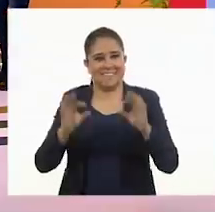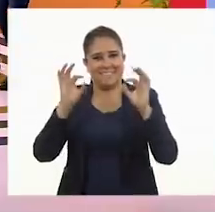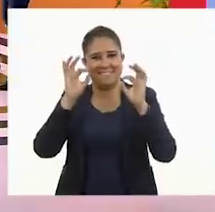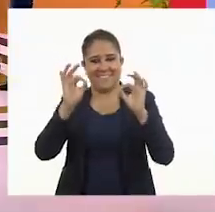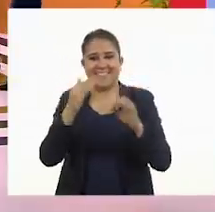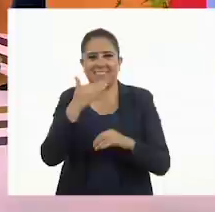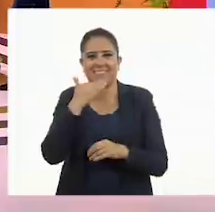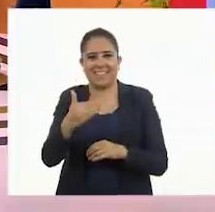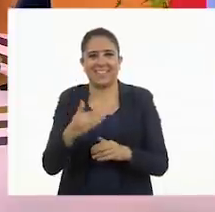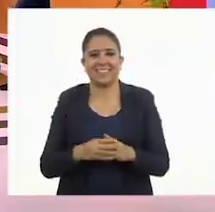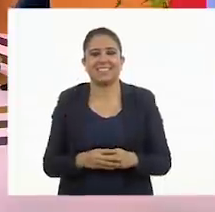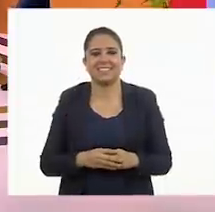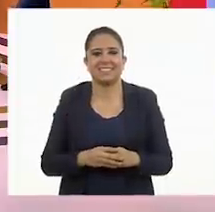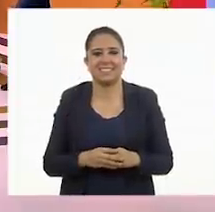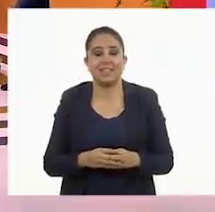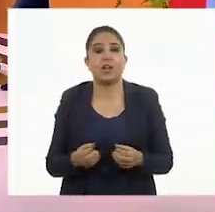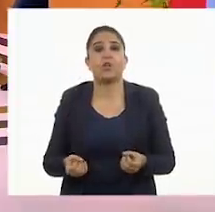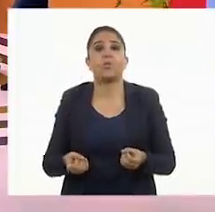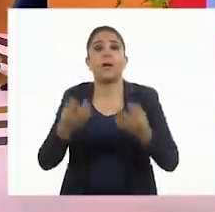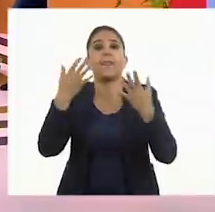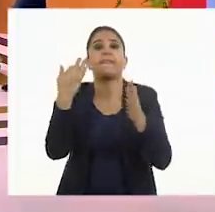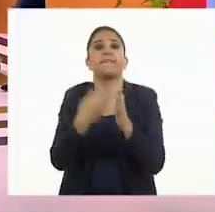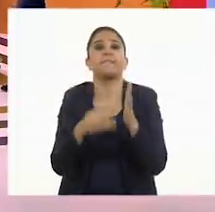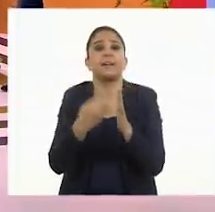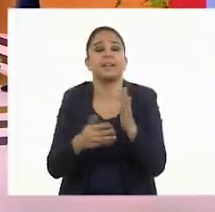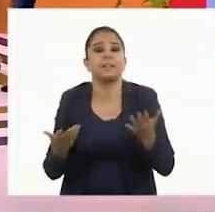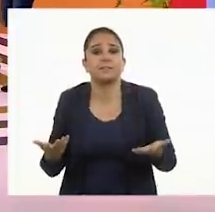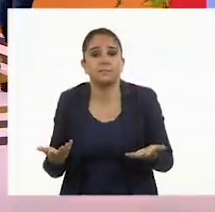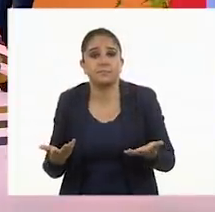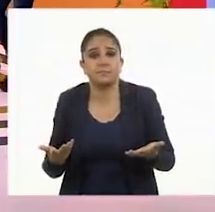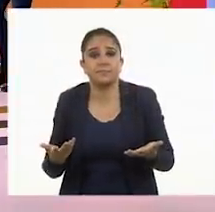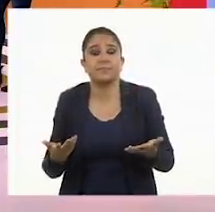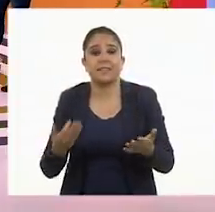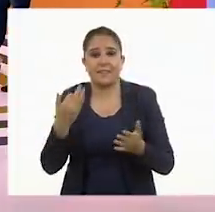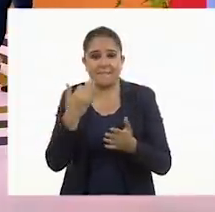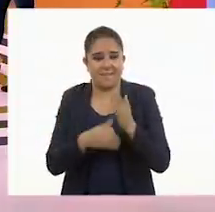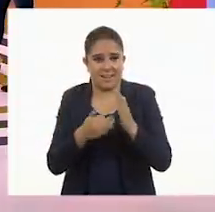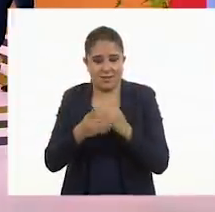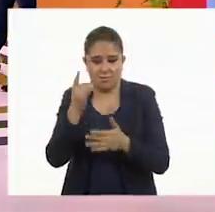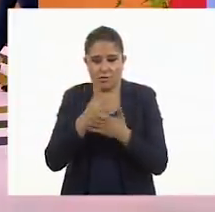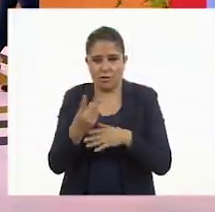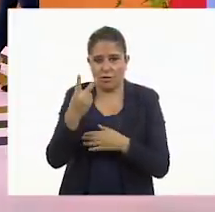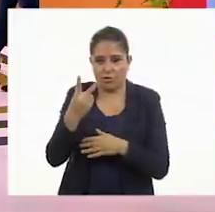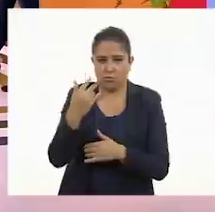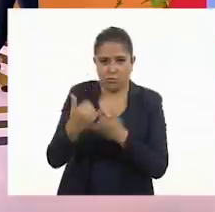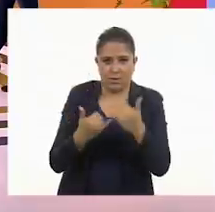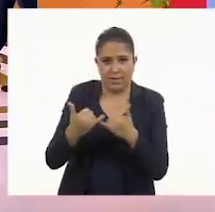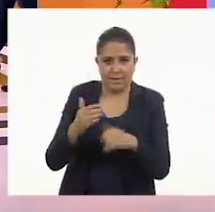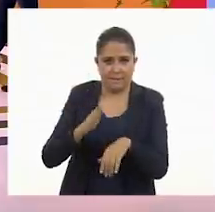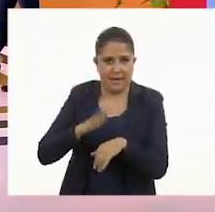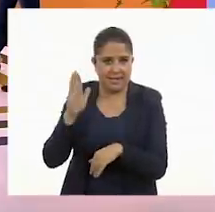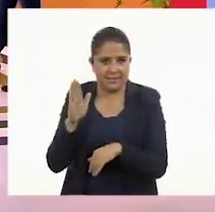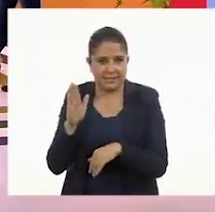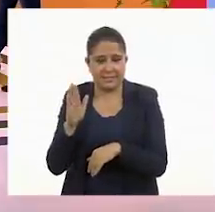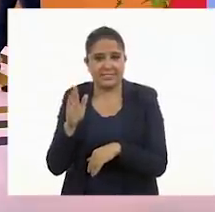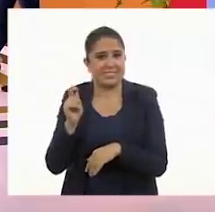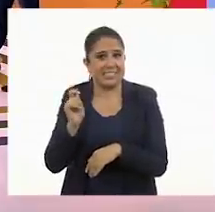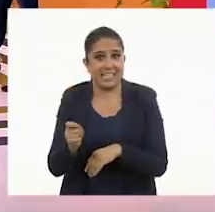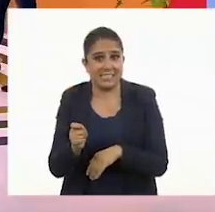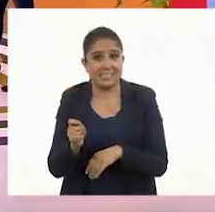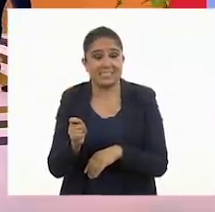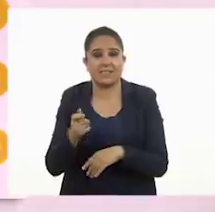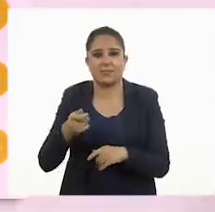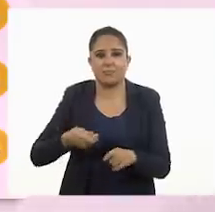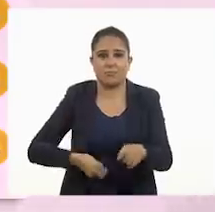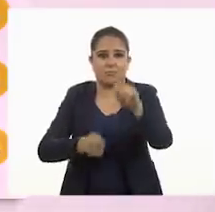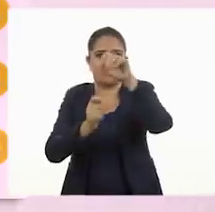¡Perfecto! Muy bien. ¿Cuántos nos faltan? Sí, nos faltan solamente dos juguetes más. ¿Qué es? El